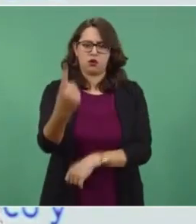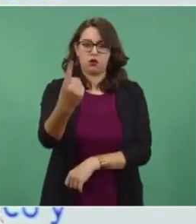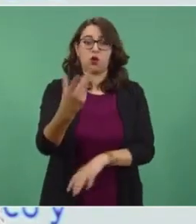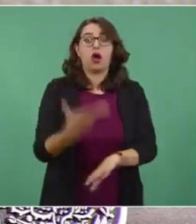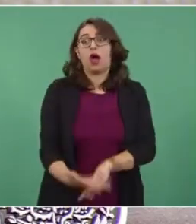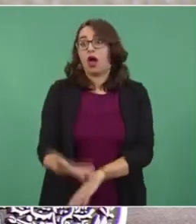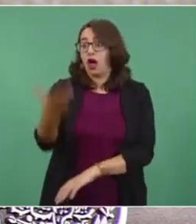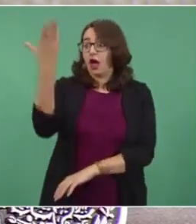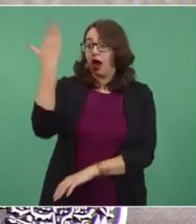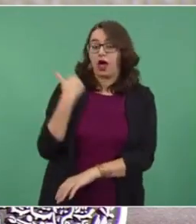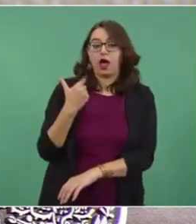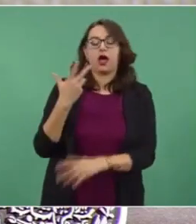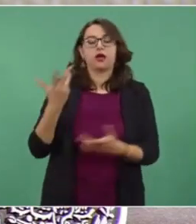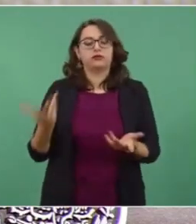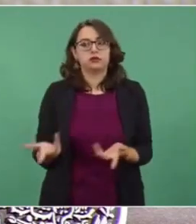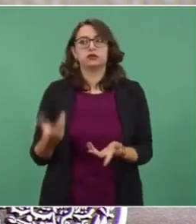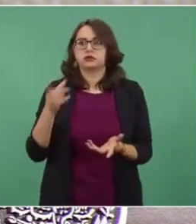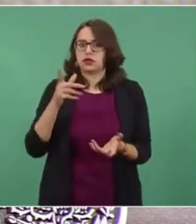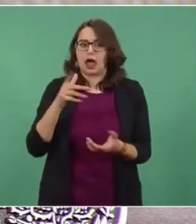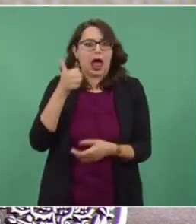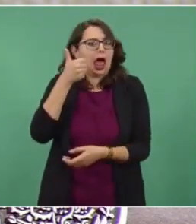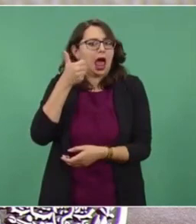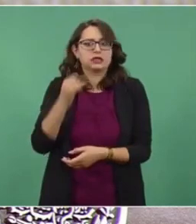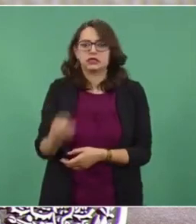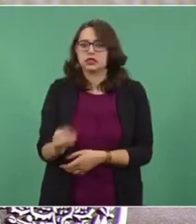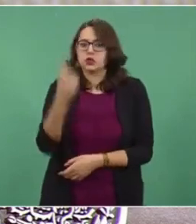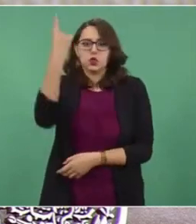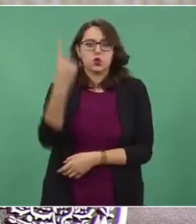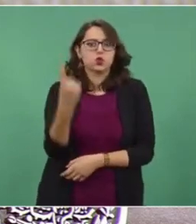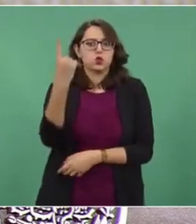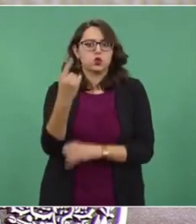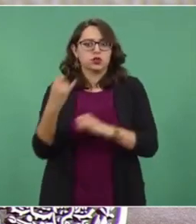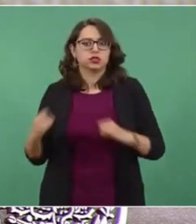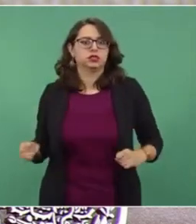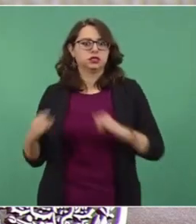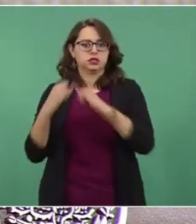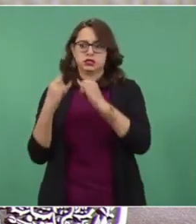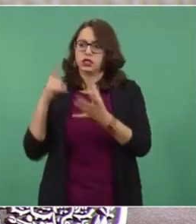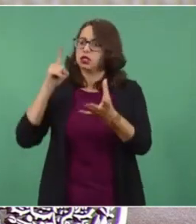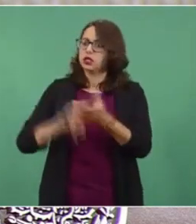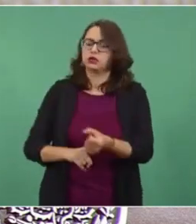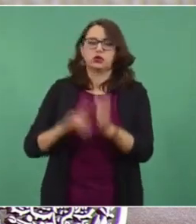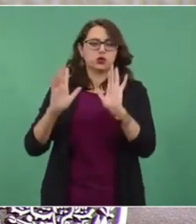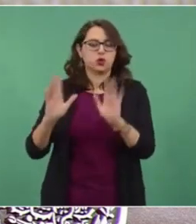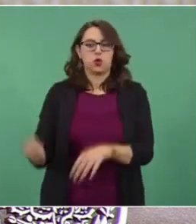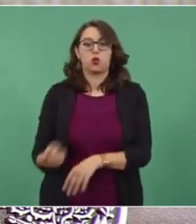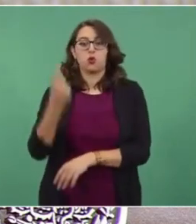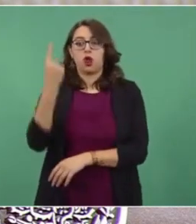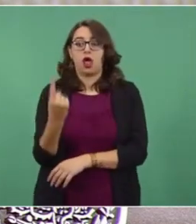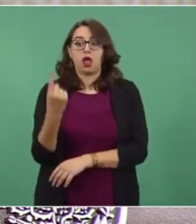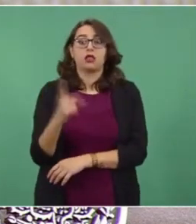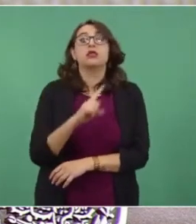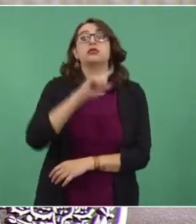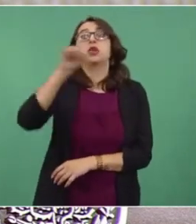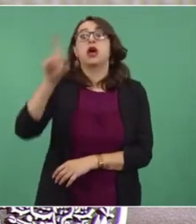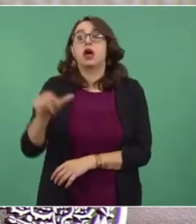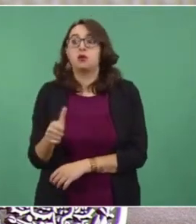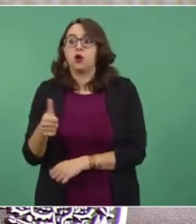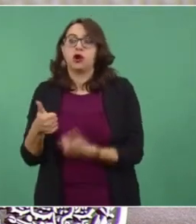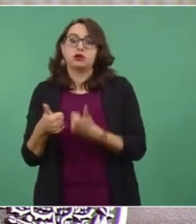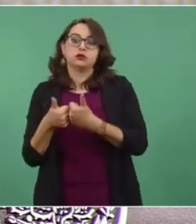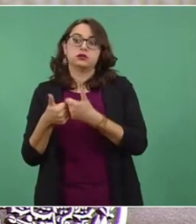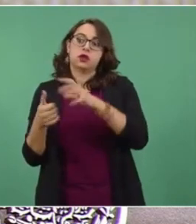Energía, desde hace mucho tiempo ahí se llevaba y ahí mismo se lleva la planeación. Los sacaron y los hicieron